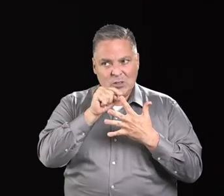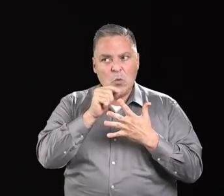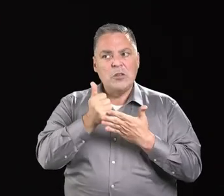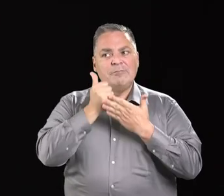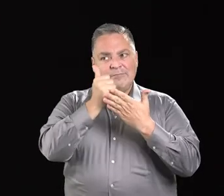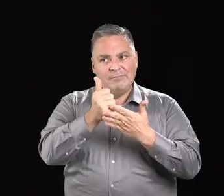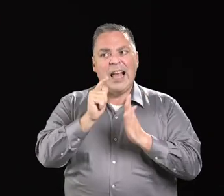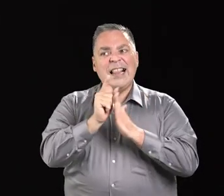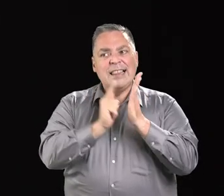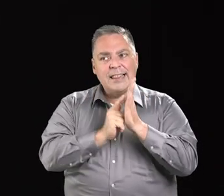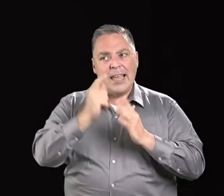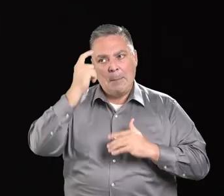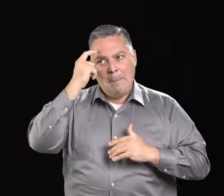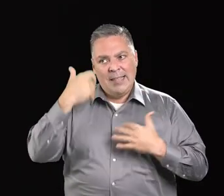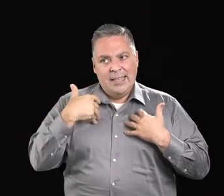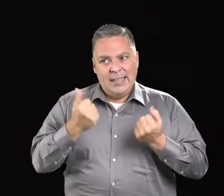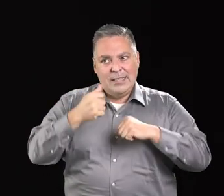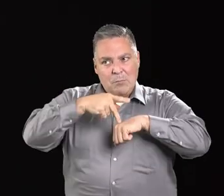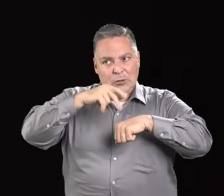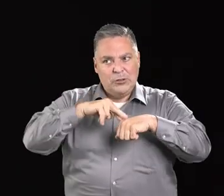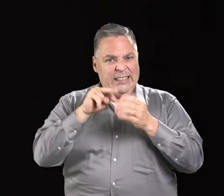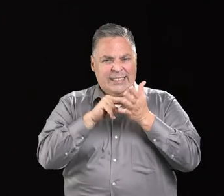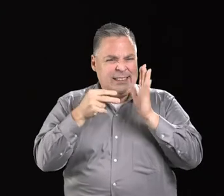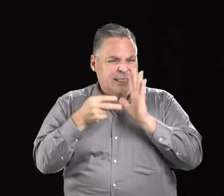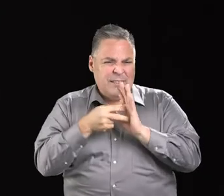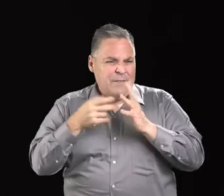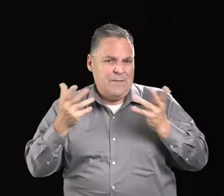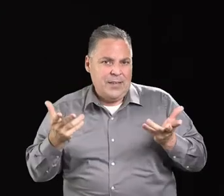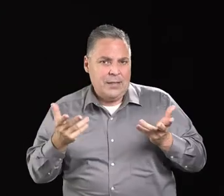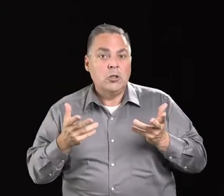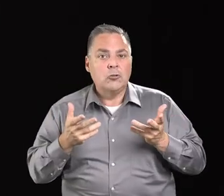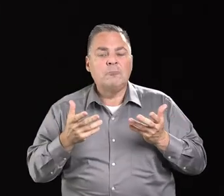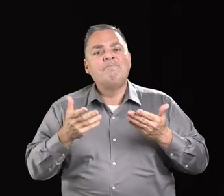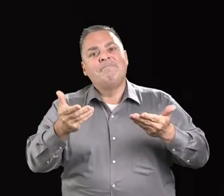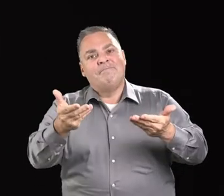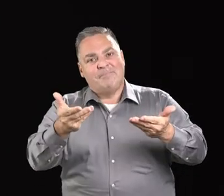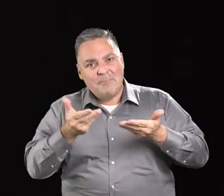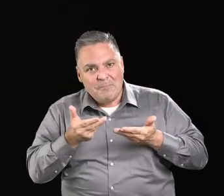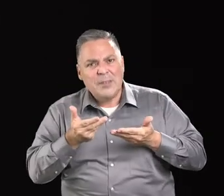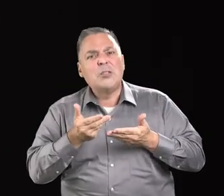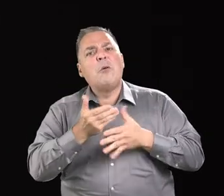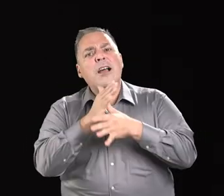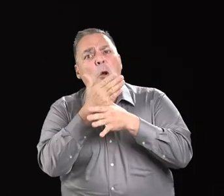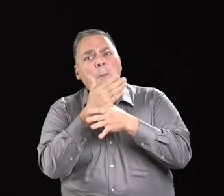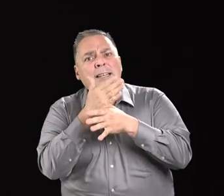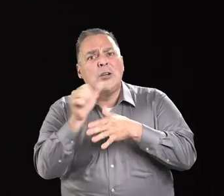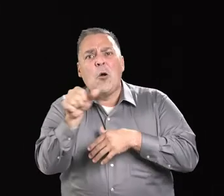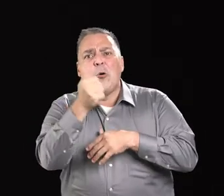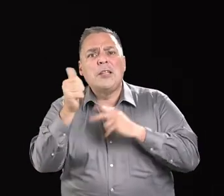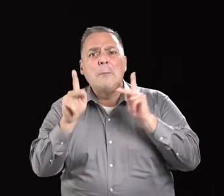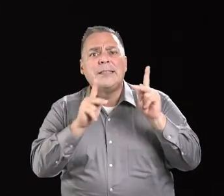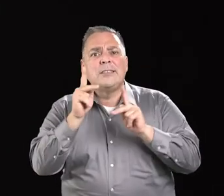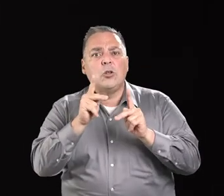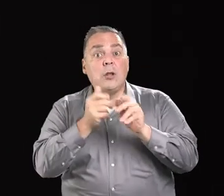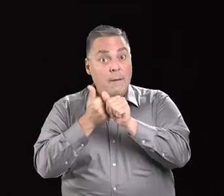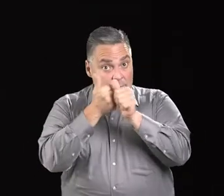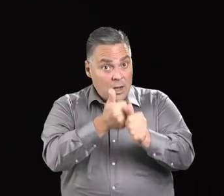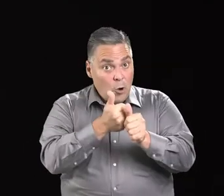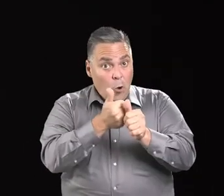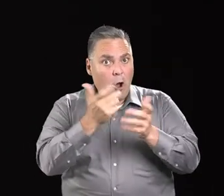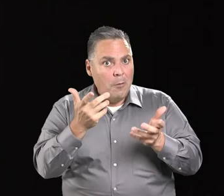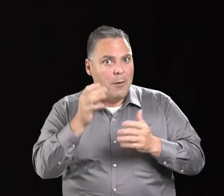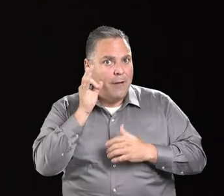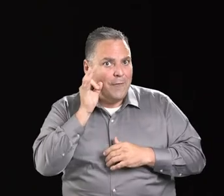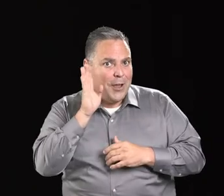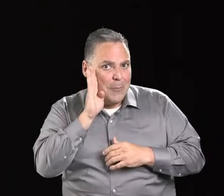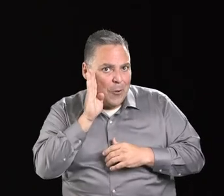qué es la ley de salud mental. Los invito a ver este video, a compartirlo con otras personas y recuerden seguirnos en